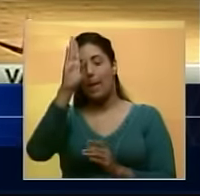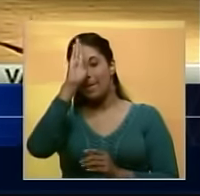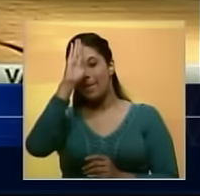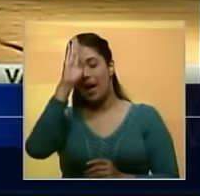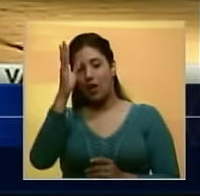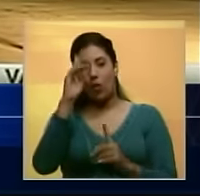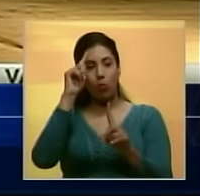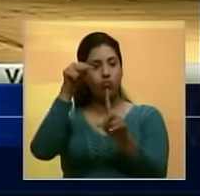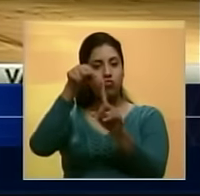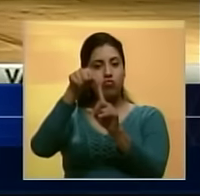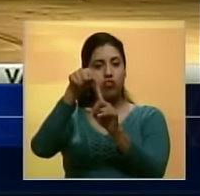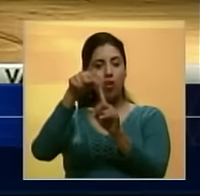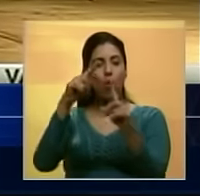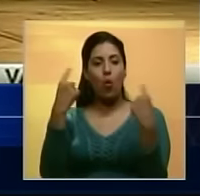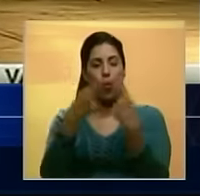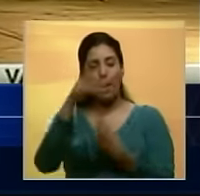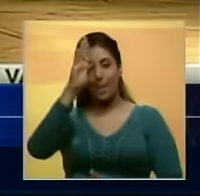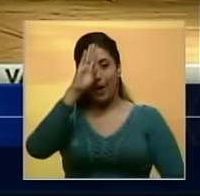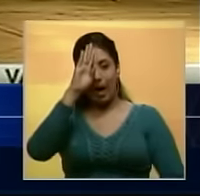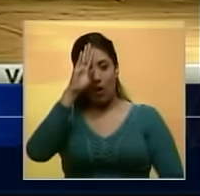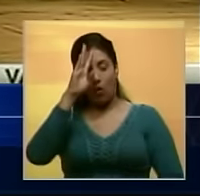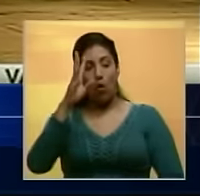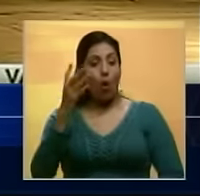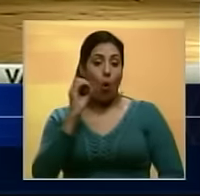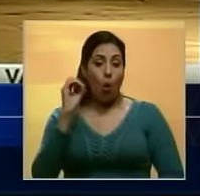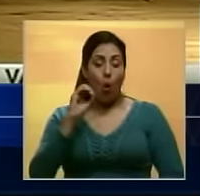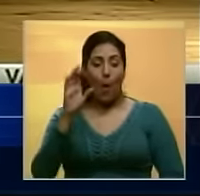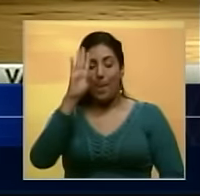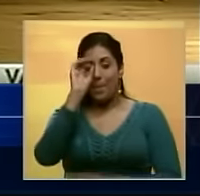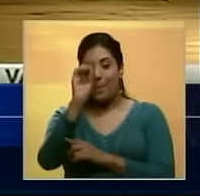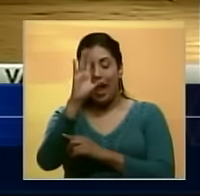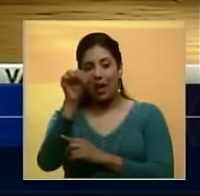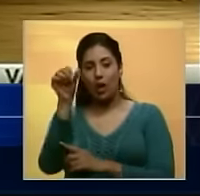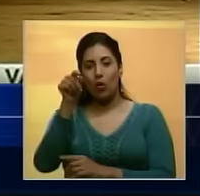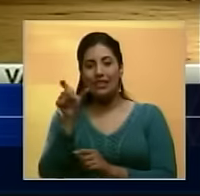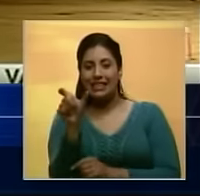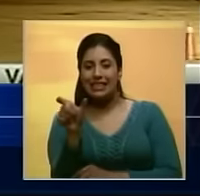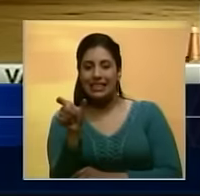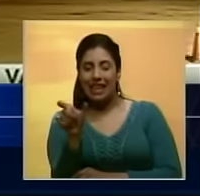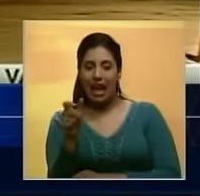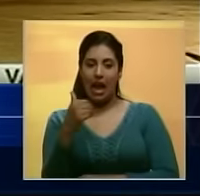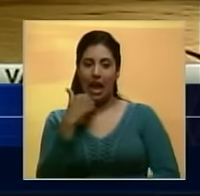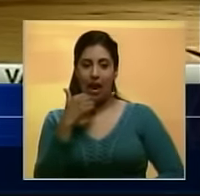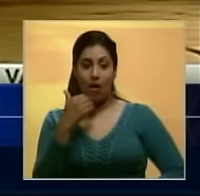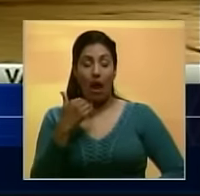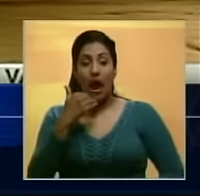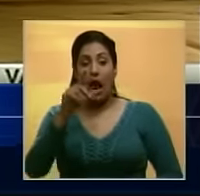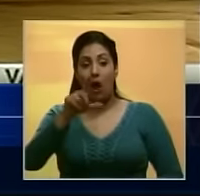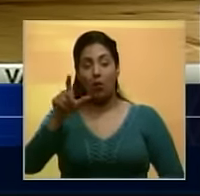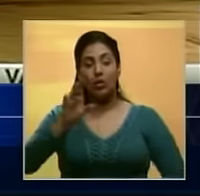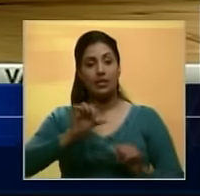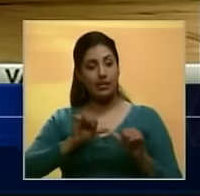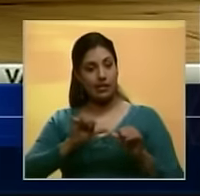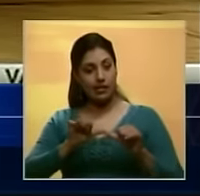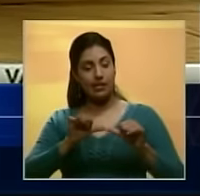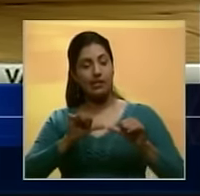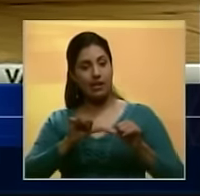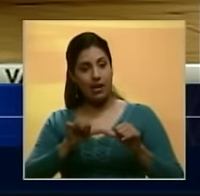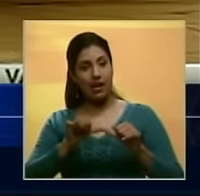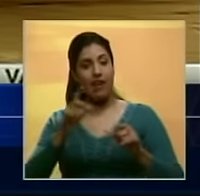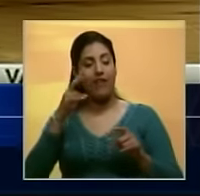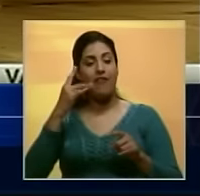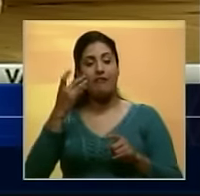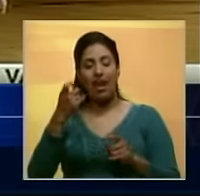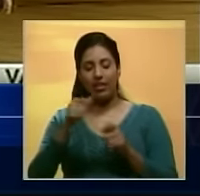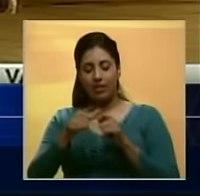directo de la agencia bancaria o en los cajeros automáticos. Algunos mantienen la